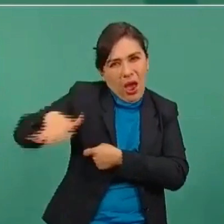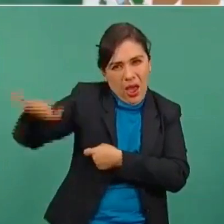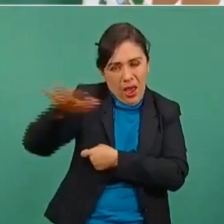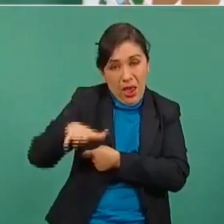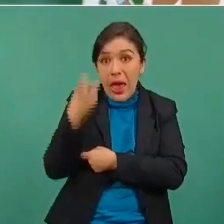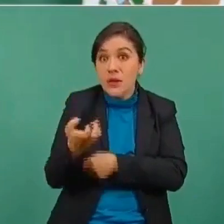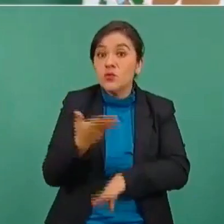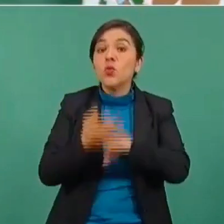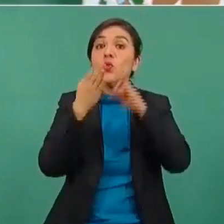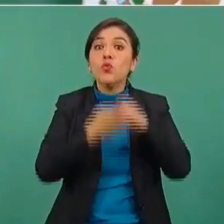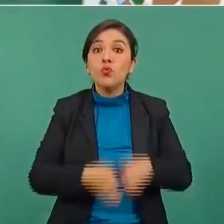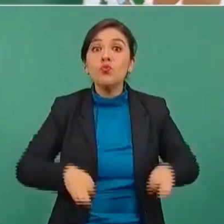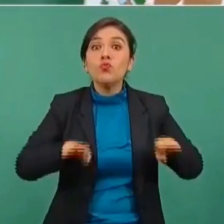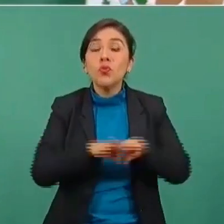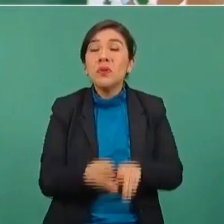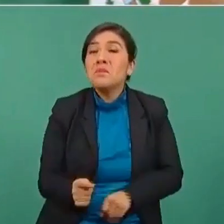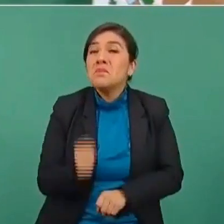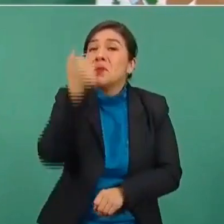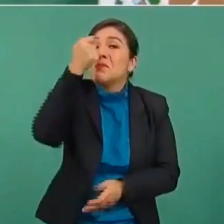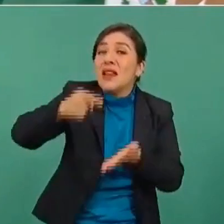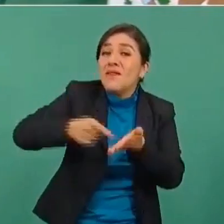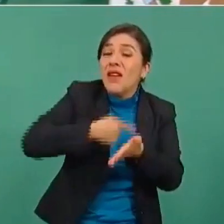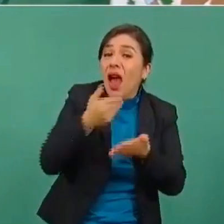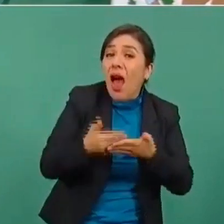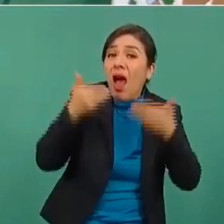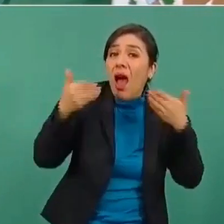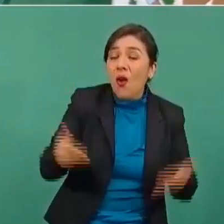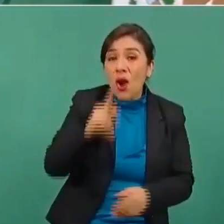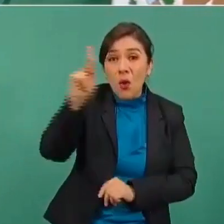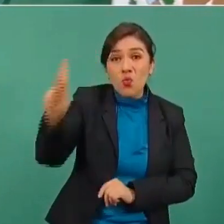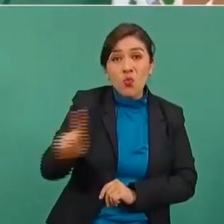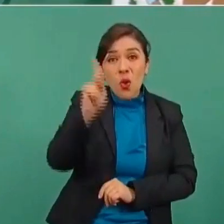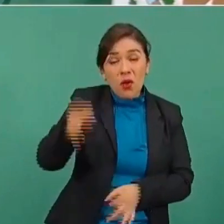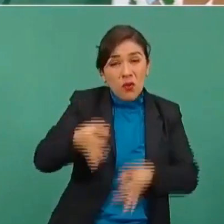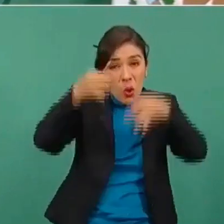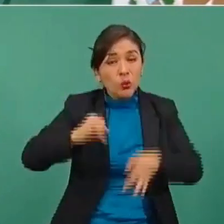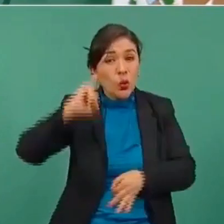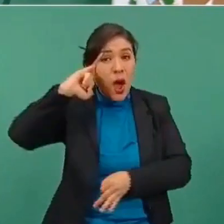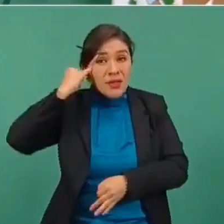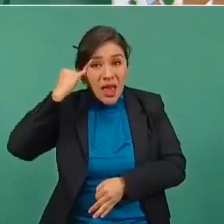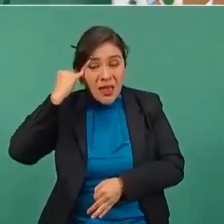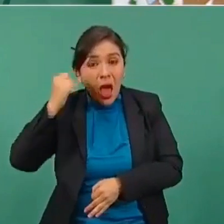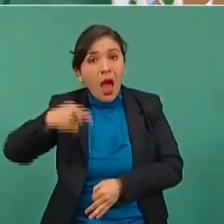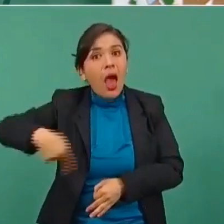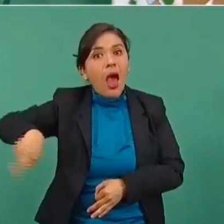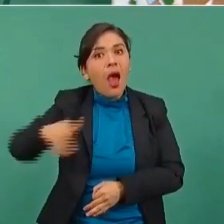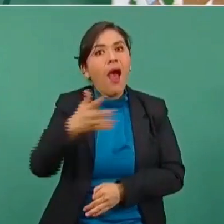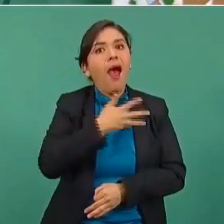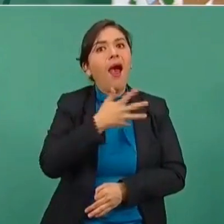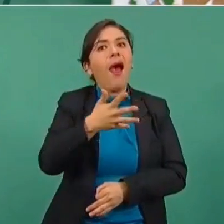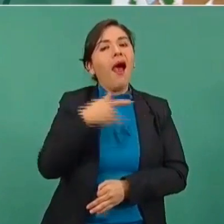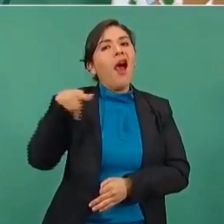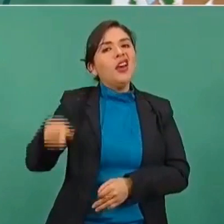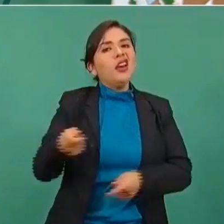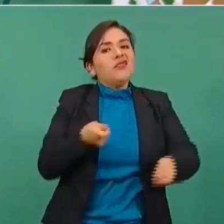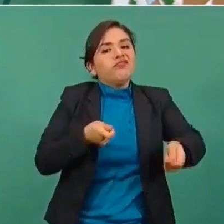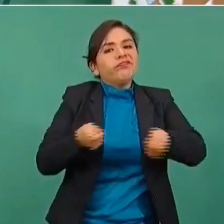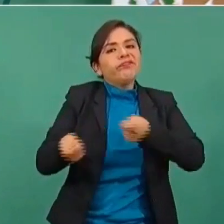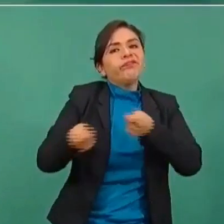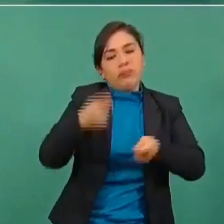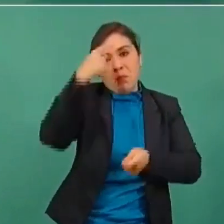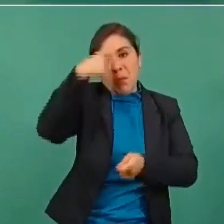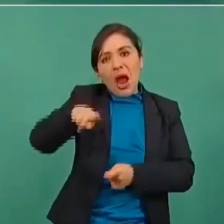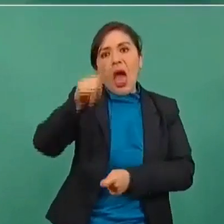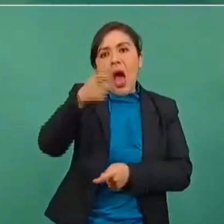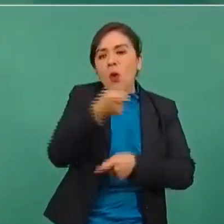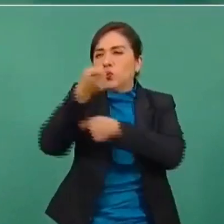Esto es muy importante. Por primera vez, los pueblos originarios van a manejar un distrito de